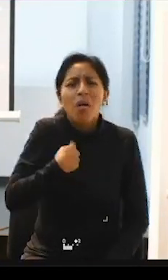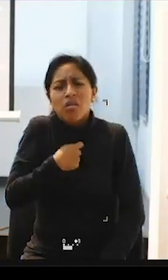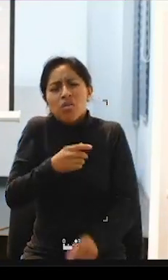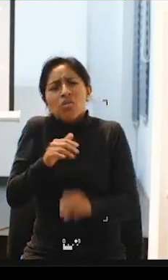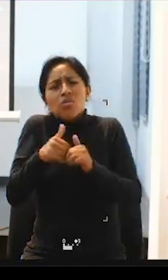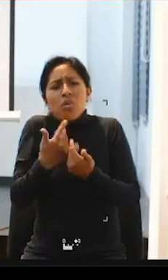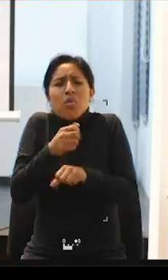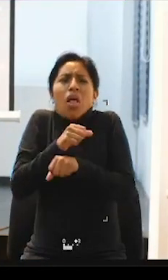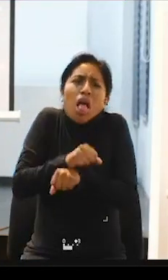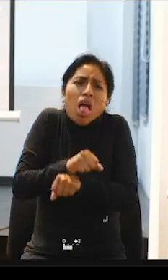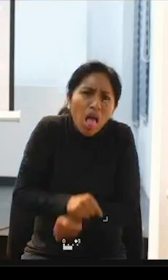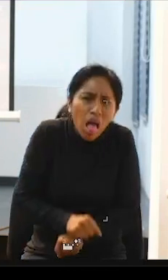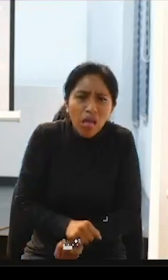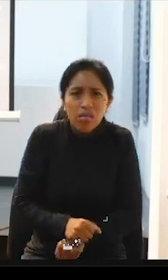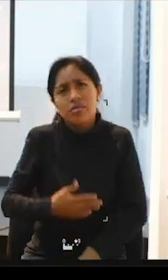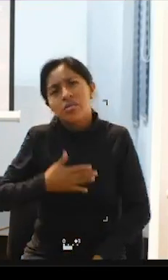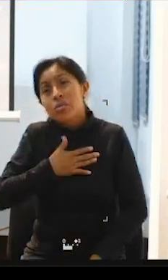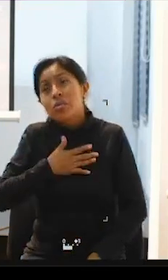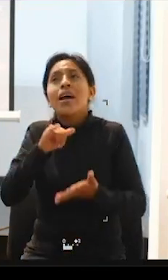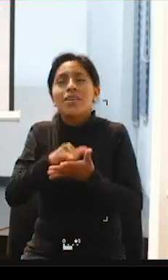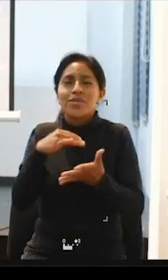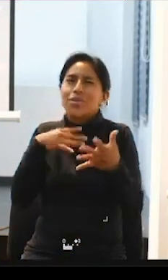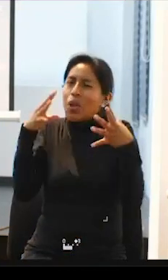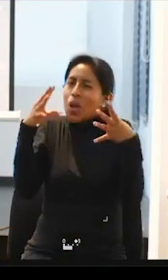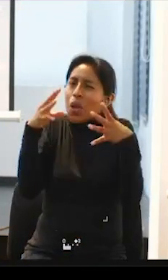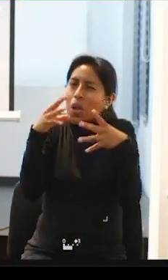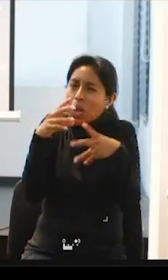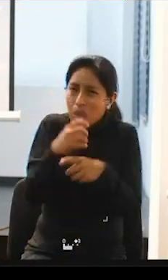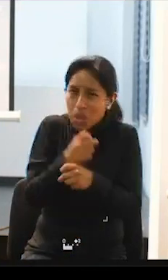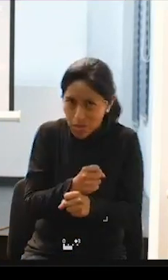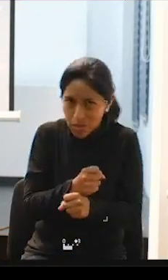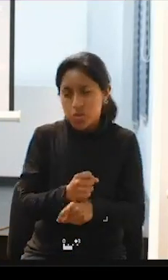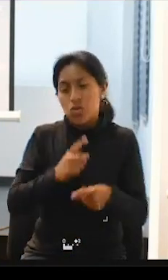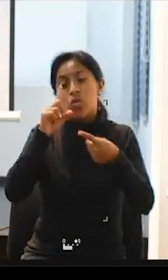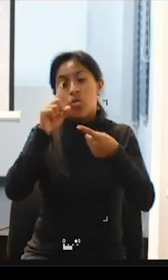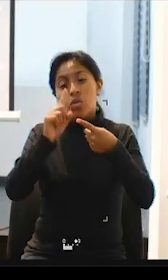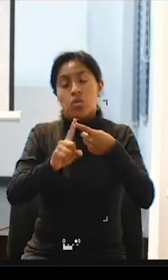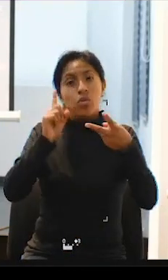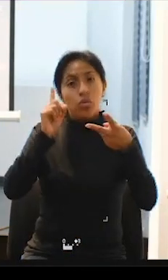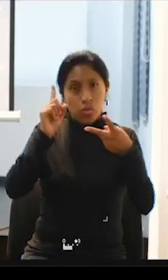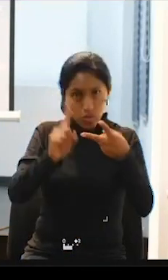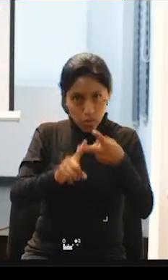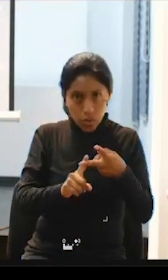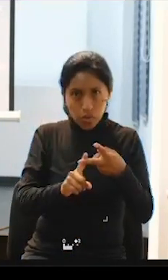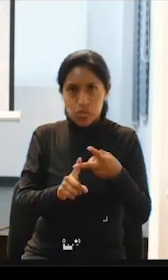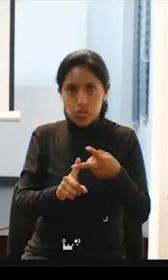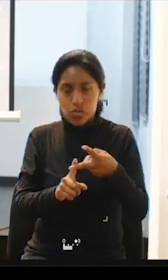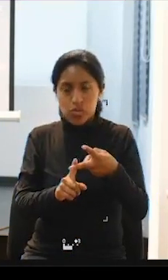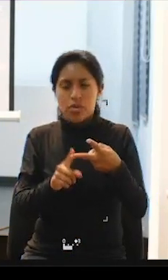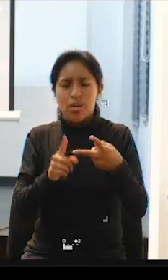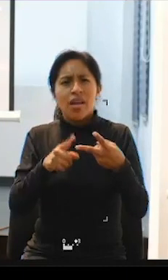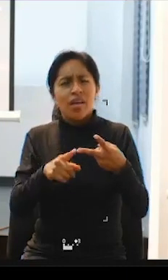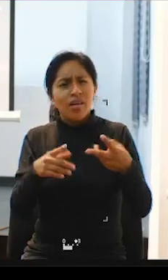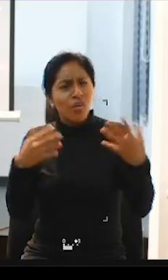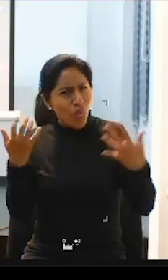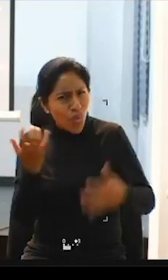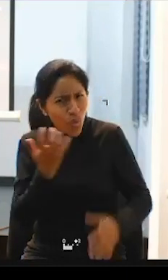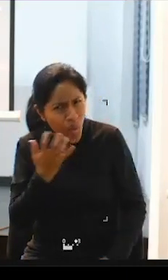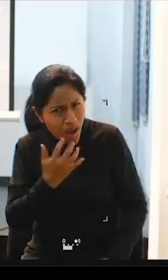puedo resumir lo que han dicho las compañeras otro aspecto que me llama la atención es esta parte de la sexualidad